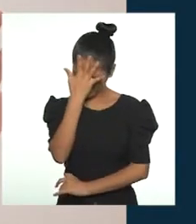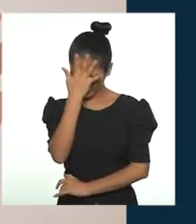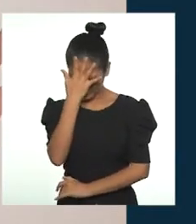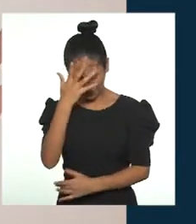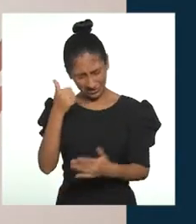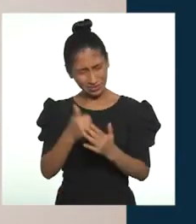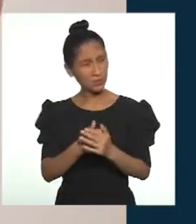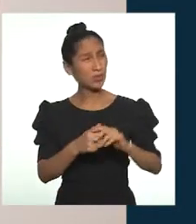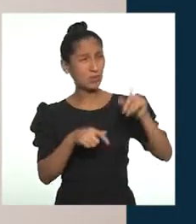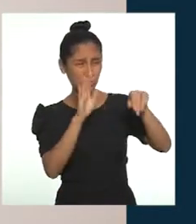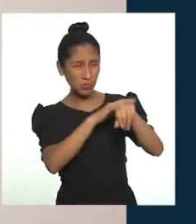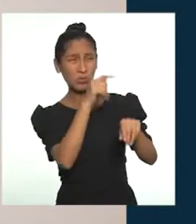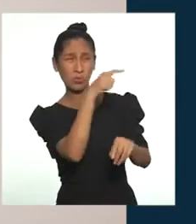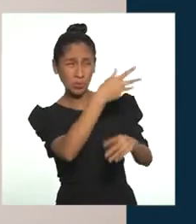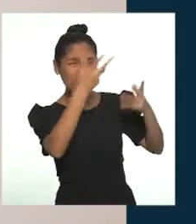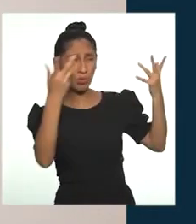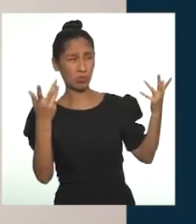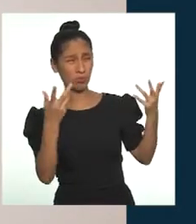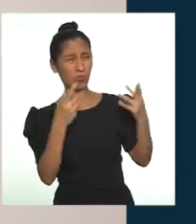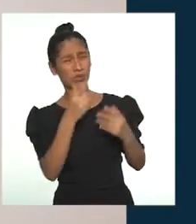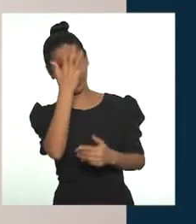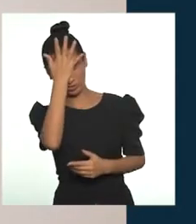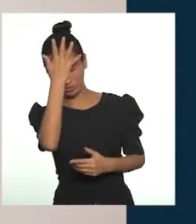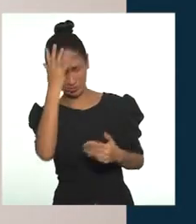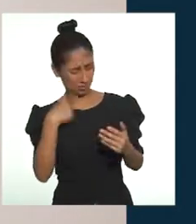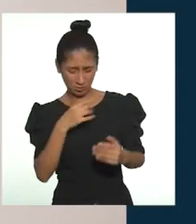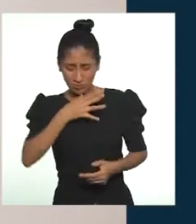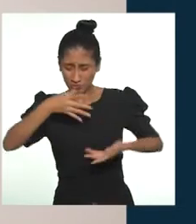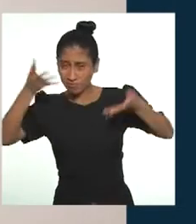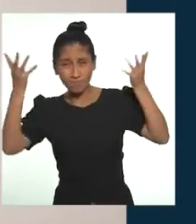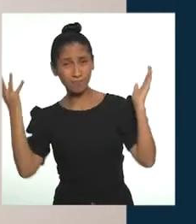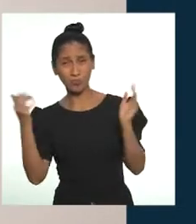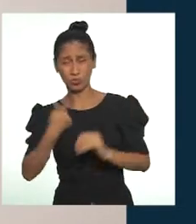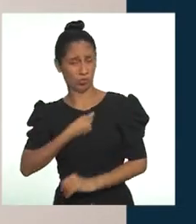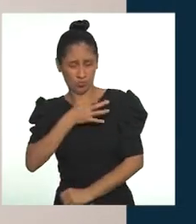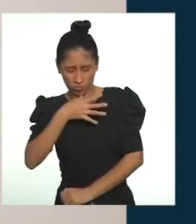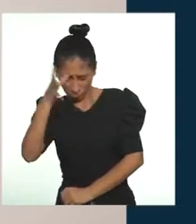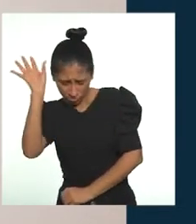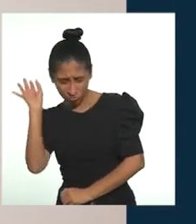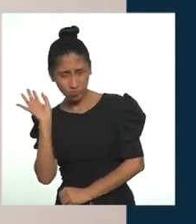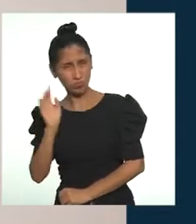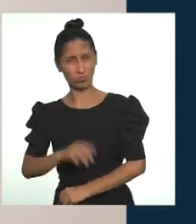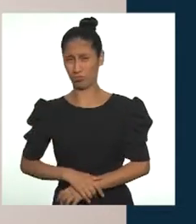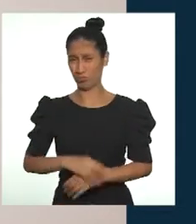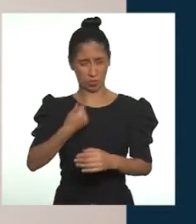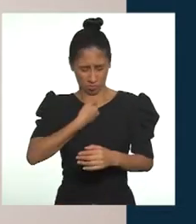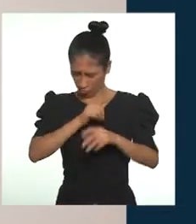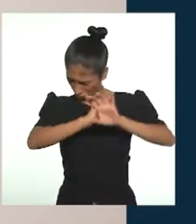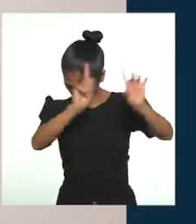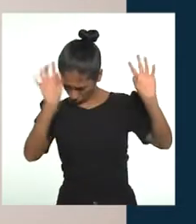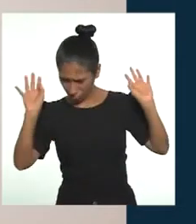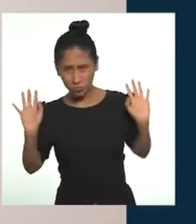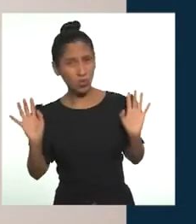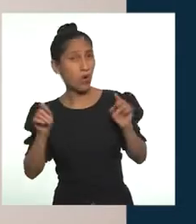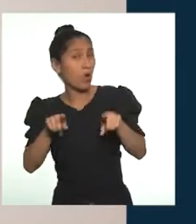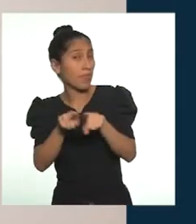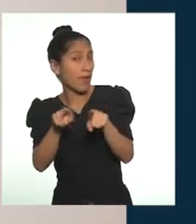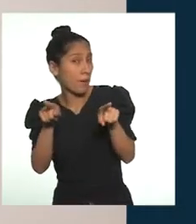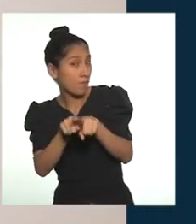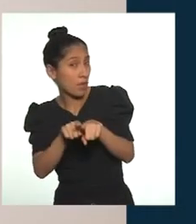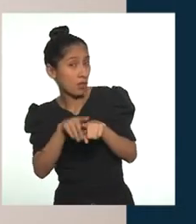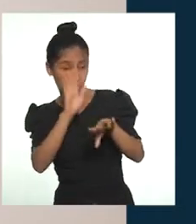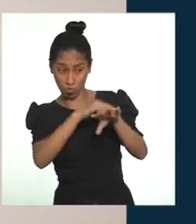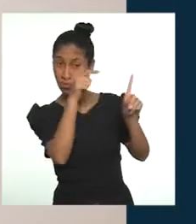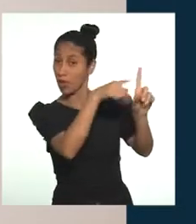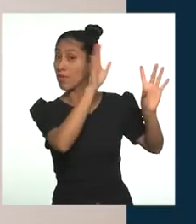echamos la culpa a otro, le echamos la culpa a la otra situación. Yo no sé, no, yo creo que no tiene que ver nada conmigo. De repente, es por